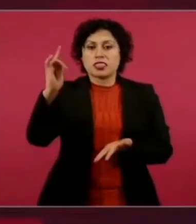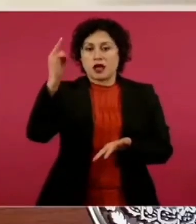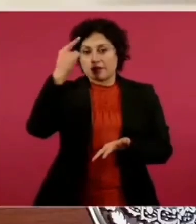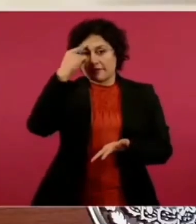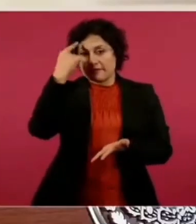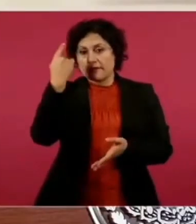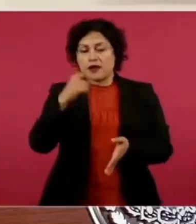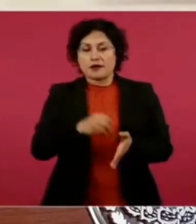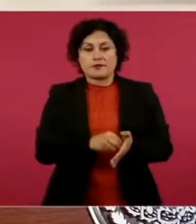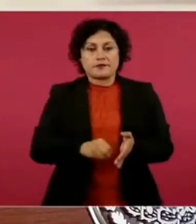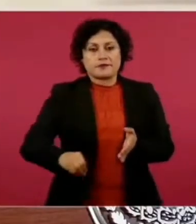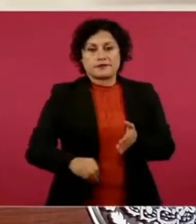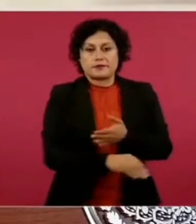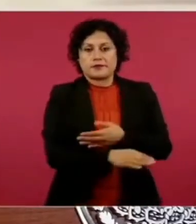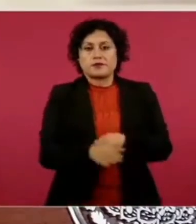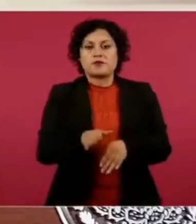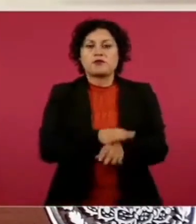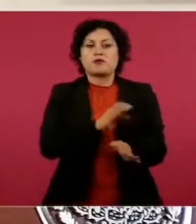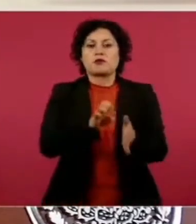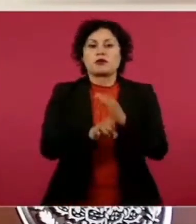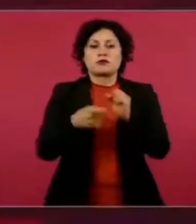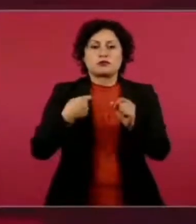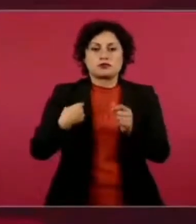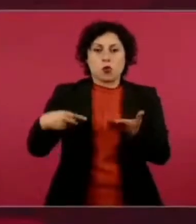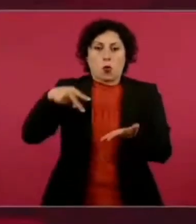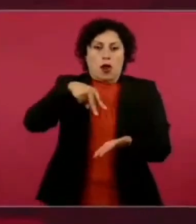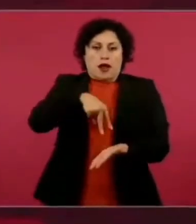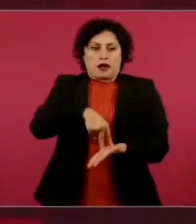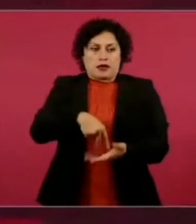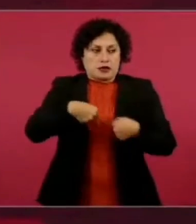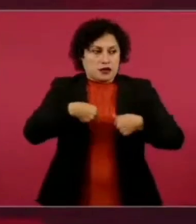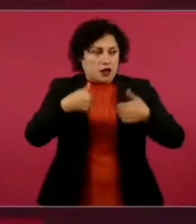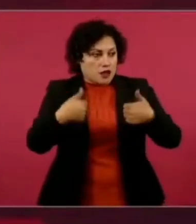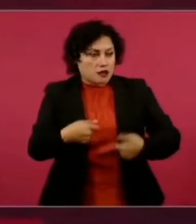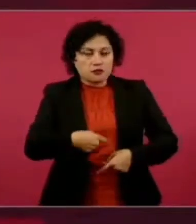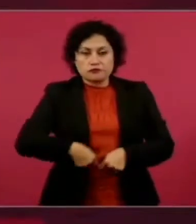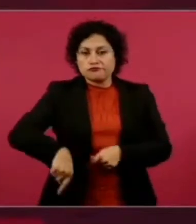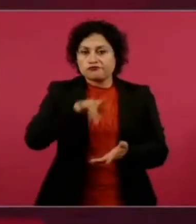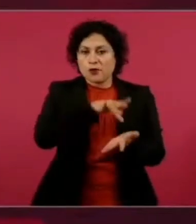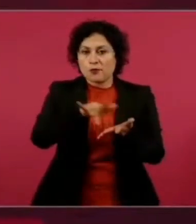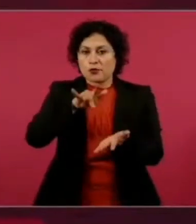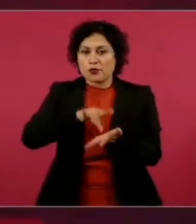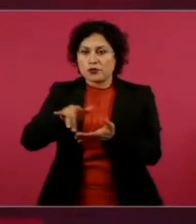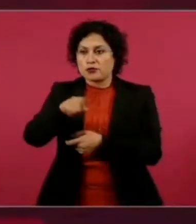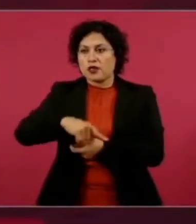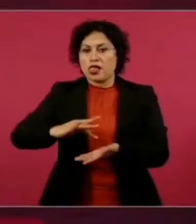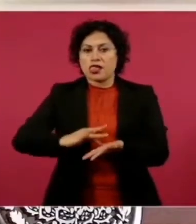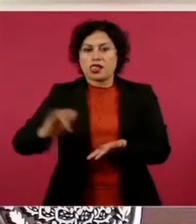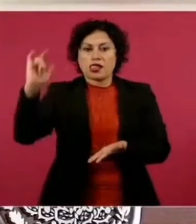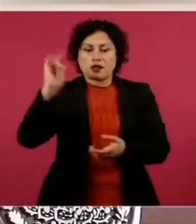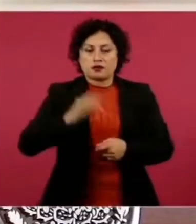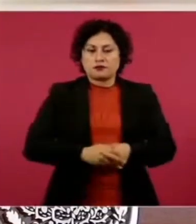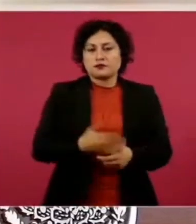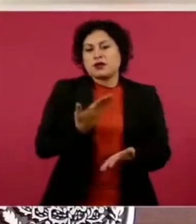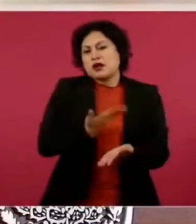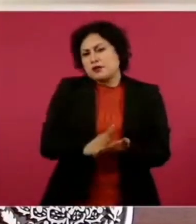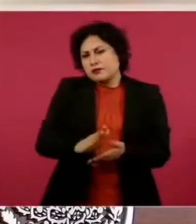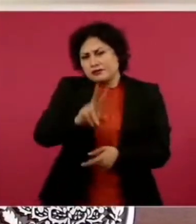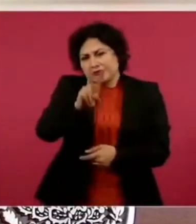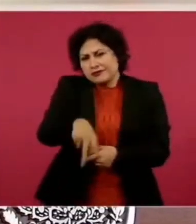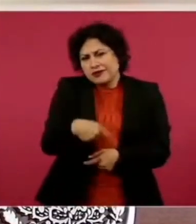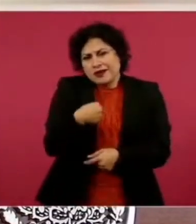estoy yo aquí apoyando. no soy objetivo, quiero mucho